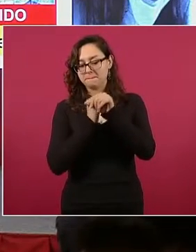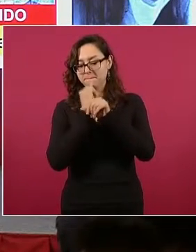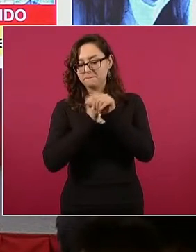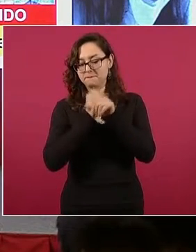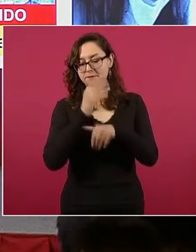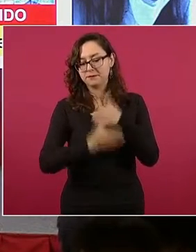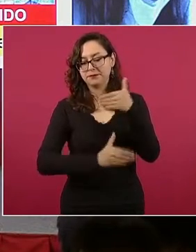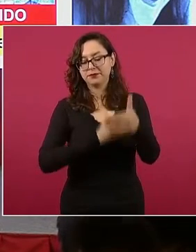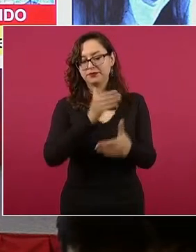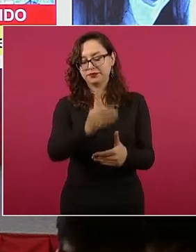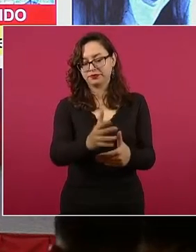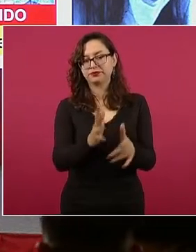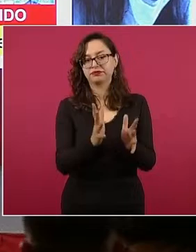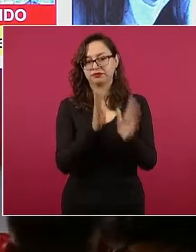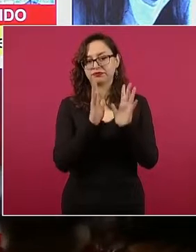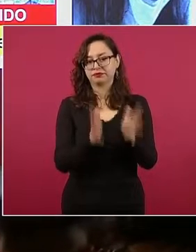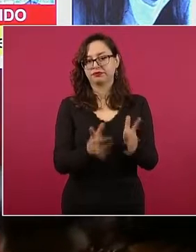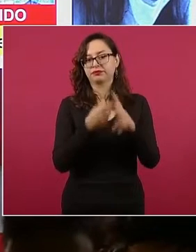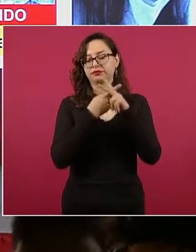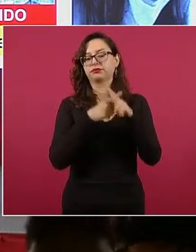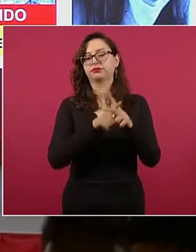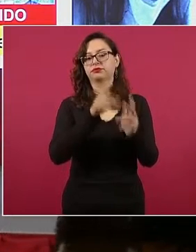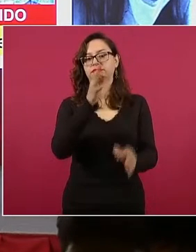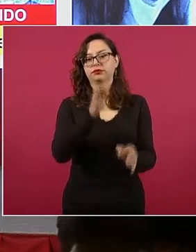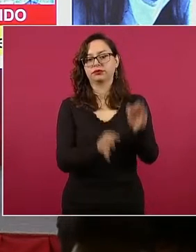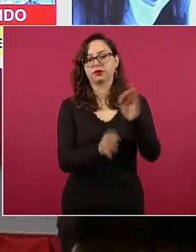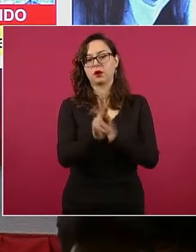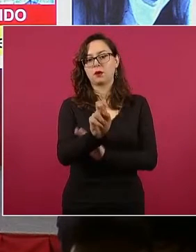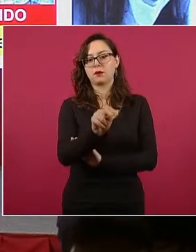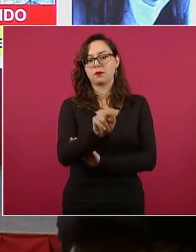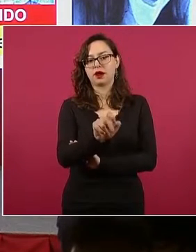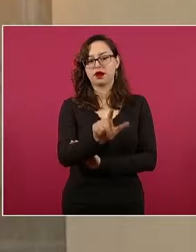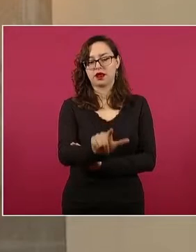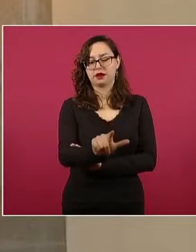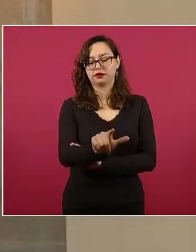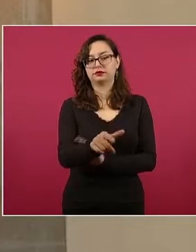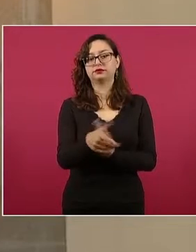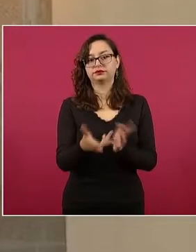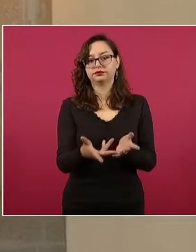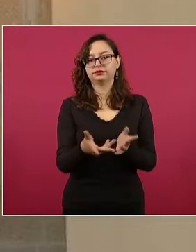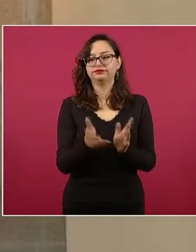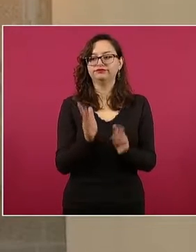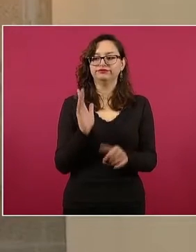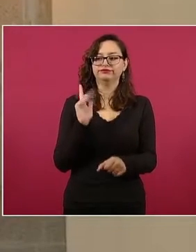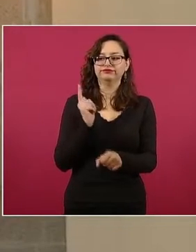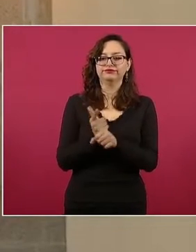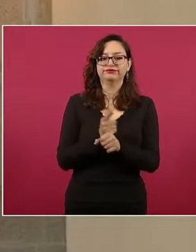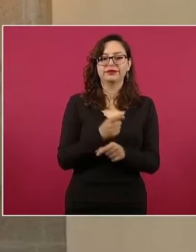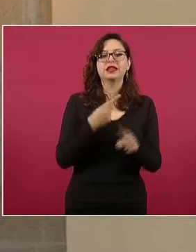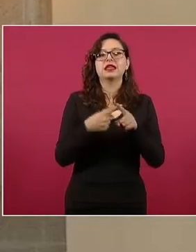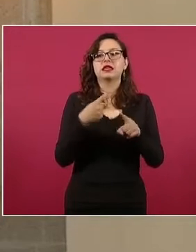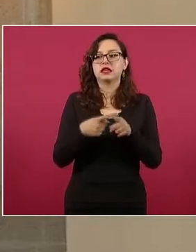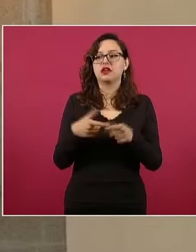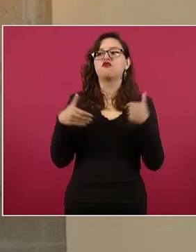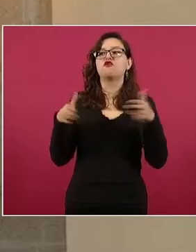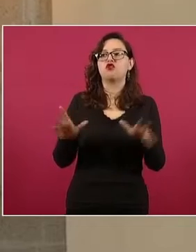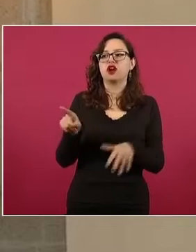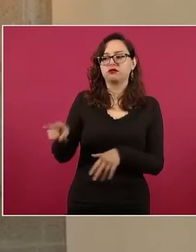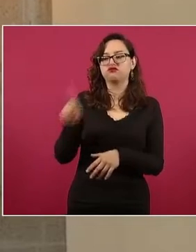ya se le vinculó a proceso penal y con esta última detención se esclarece el caso del feminicidio.